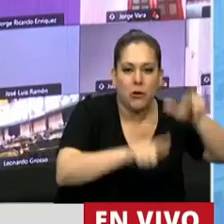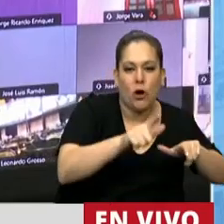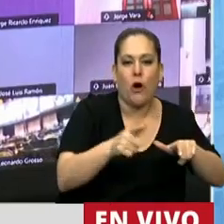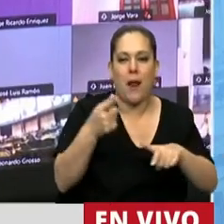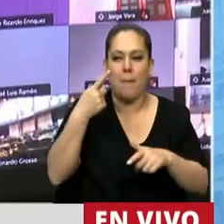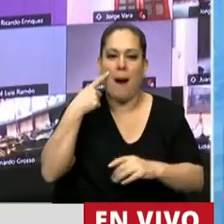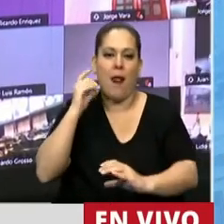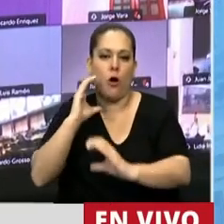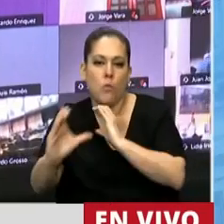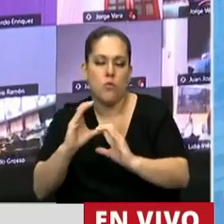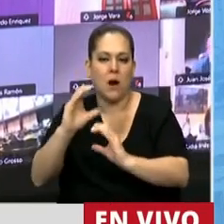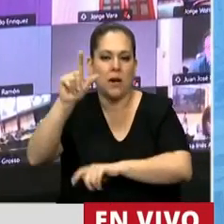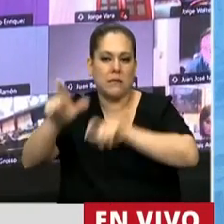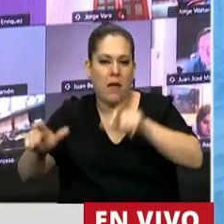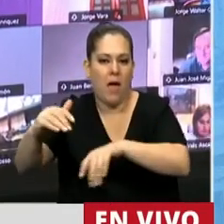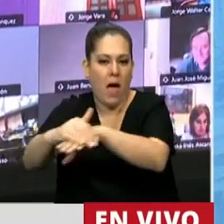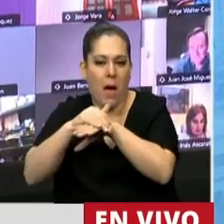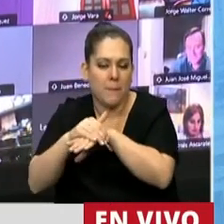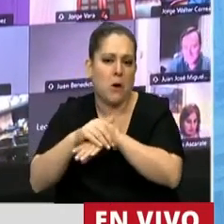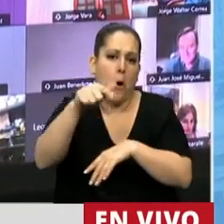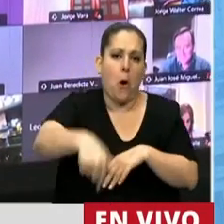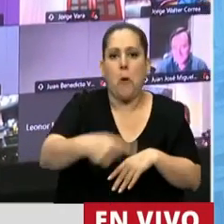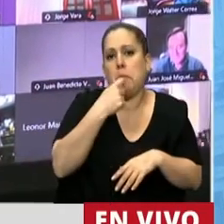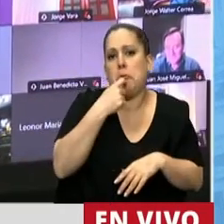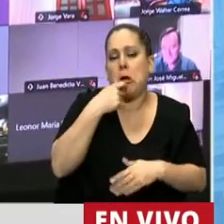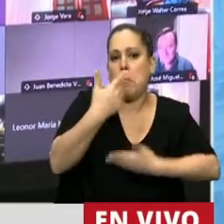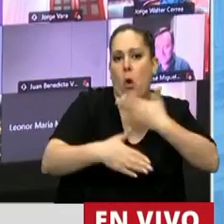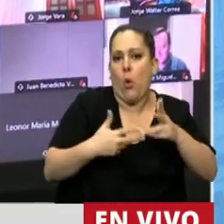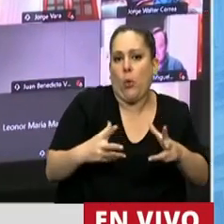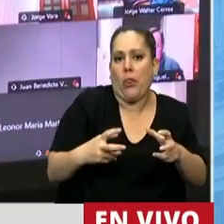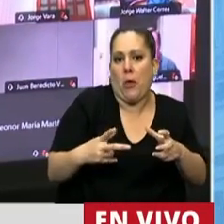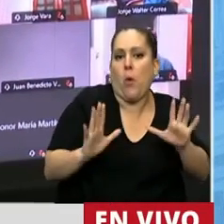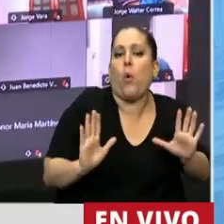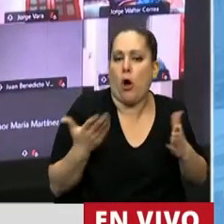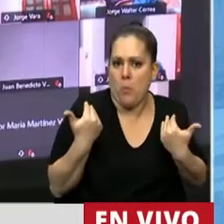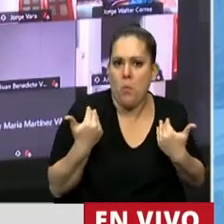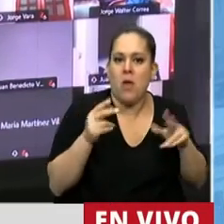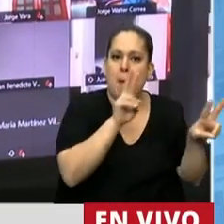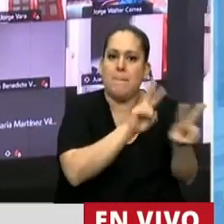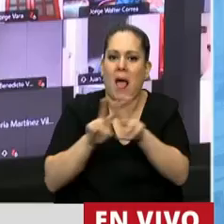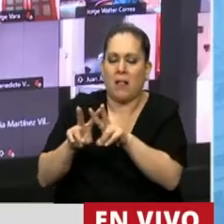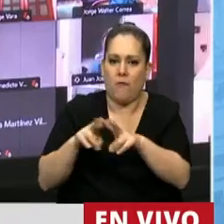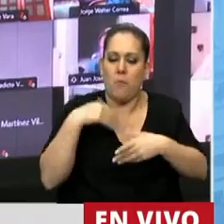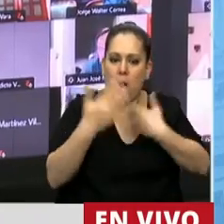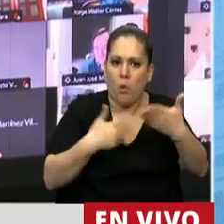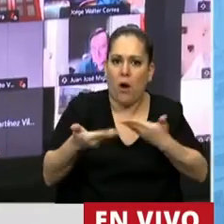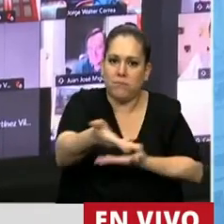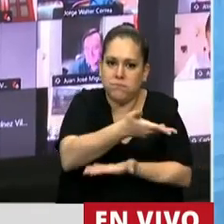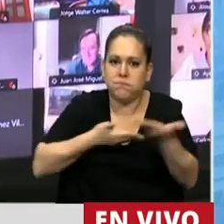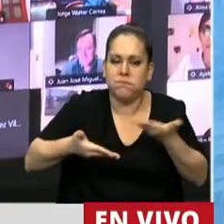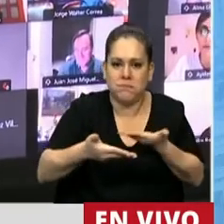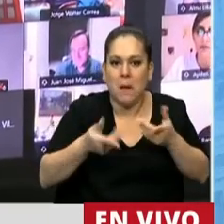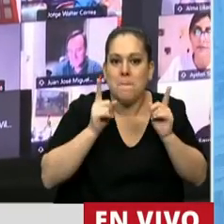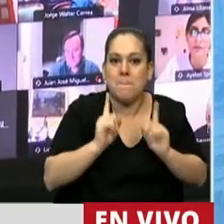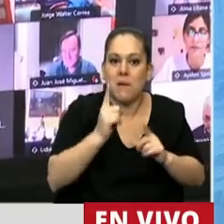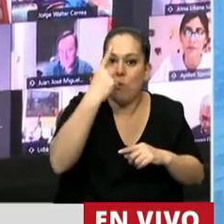en día pueden compartir en vivo un videojuego a través de algunas plataformas, compartir otro tipo de videojuegos en los cuales en el